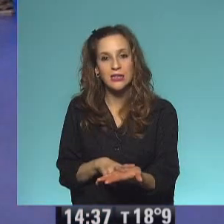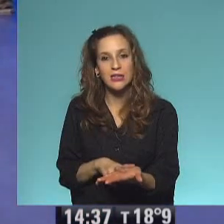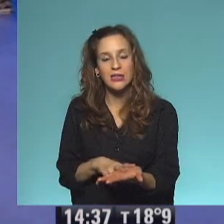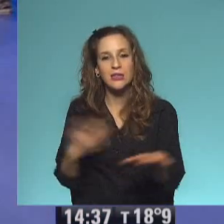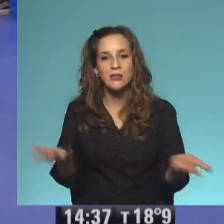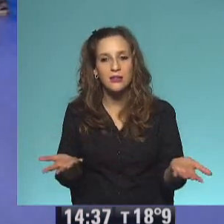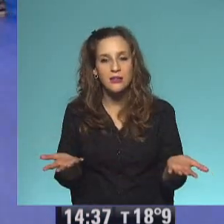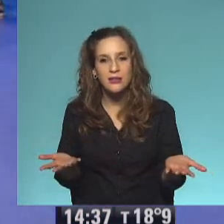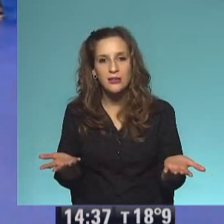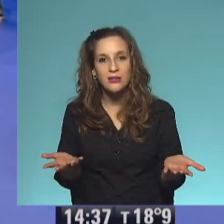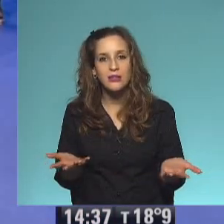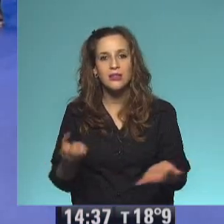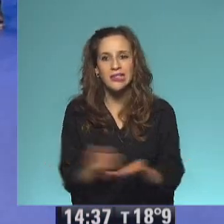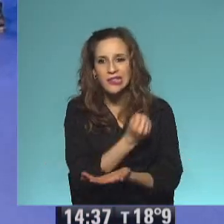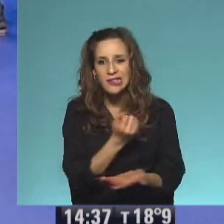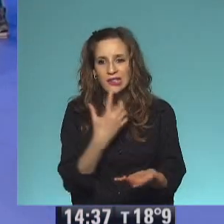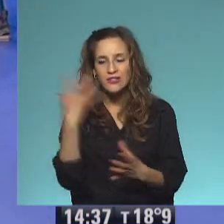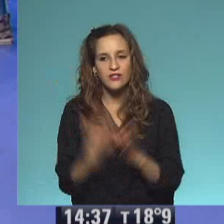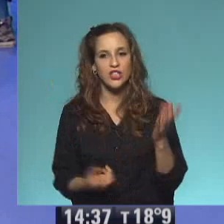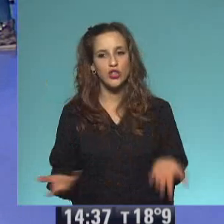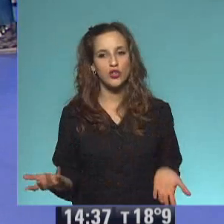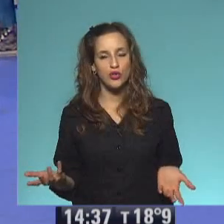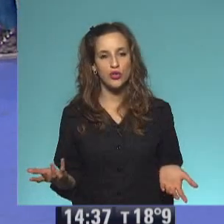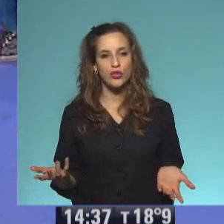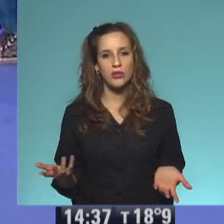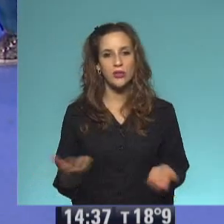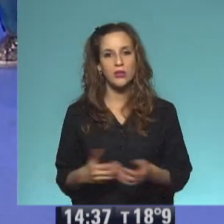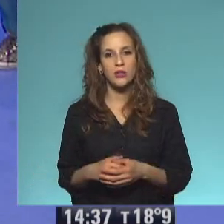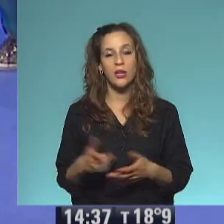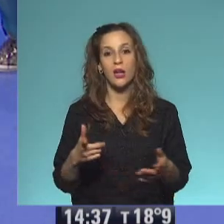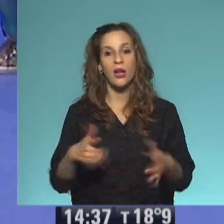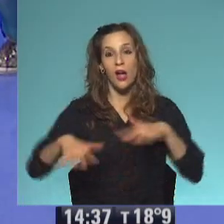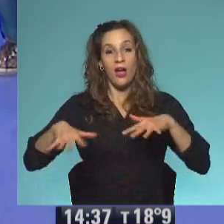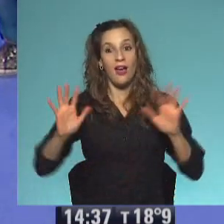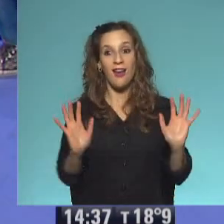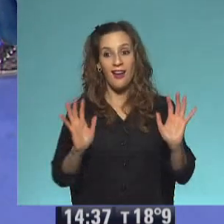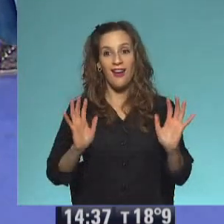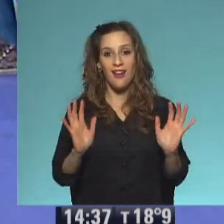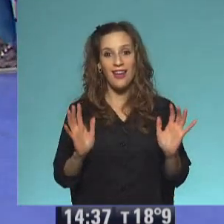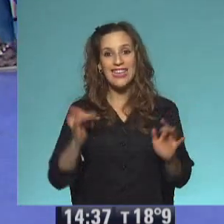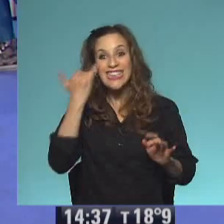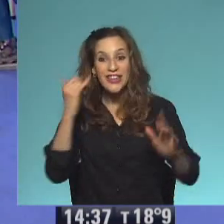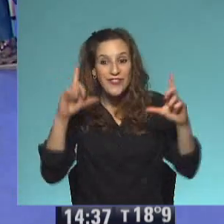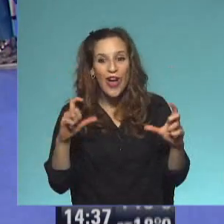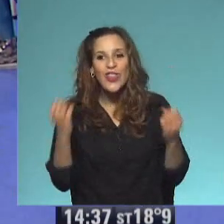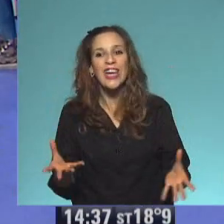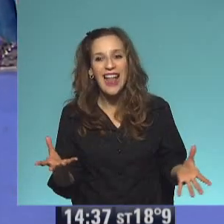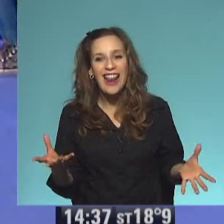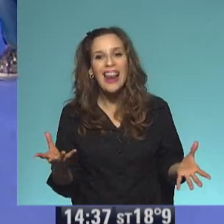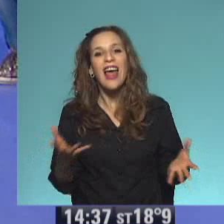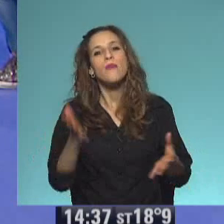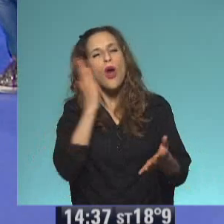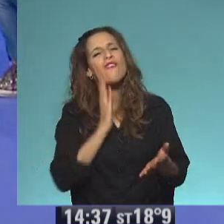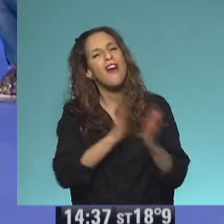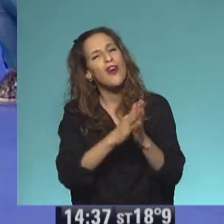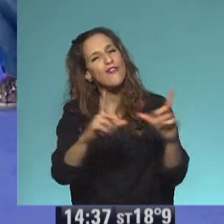¡Ay! ¡Ay! No sé si funcionó, Emiliano. ¿Cómo salió la foto? Quiero que nos manden